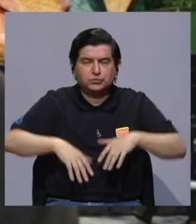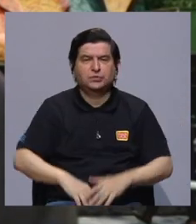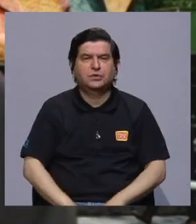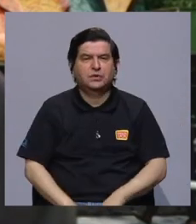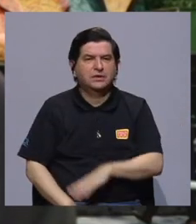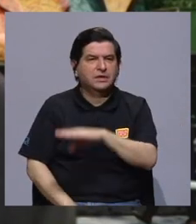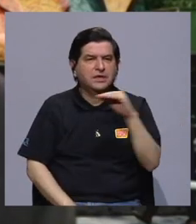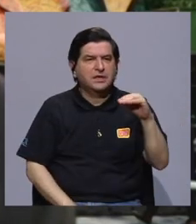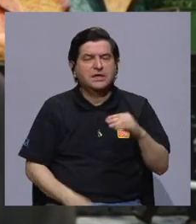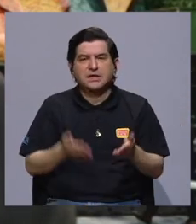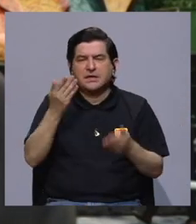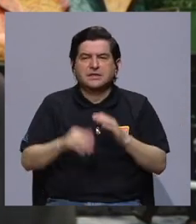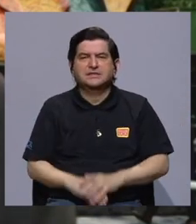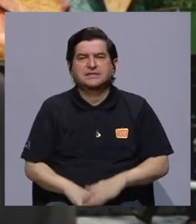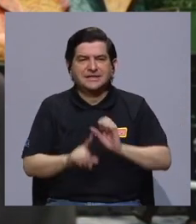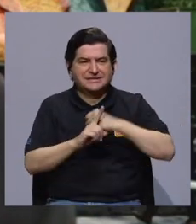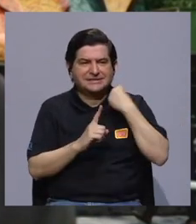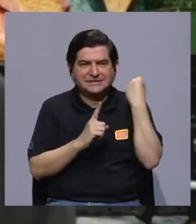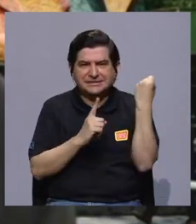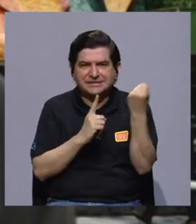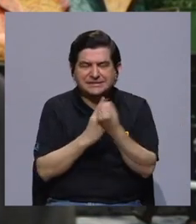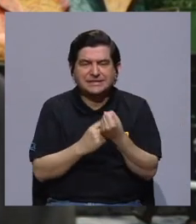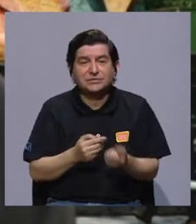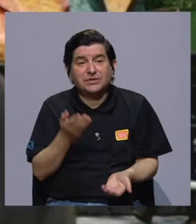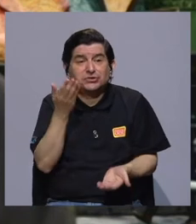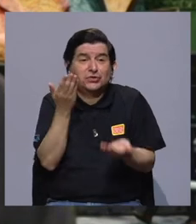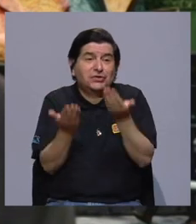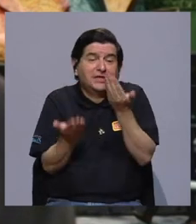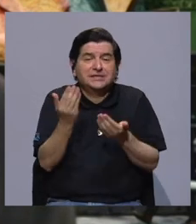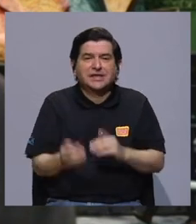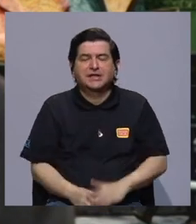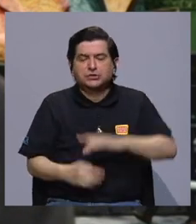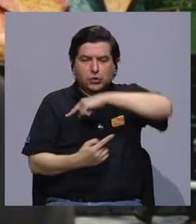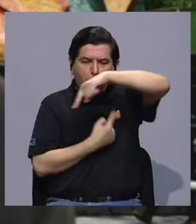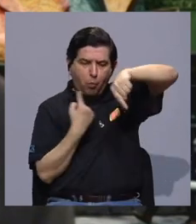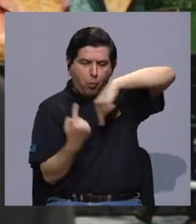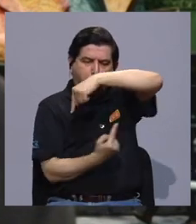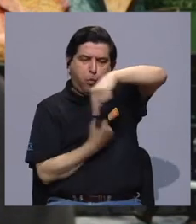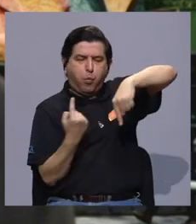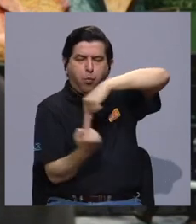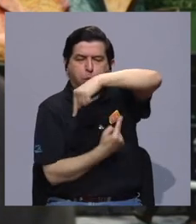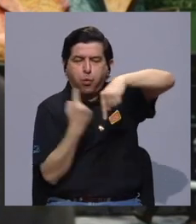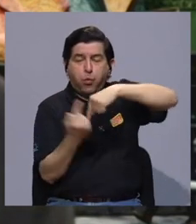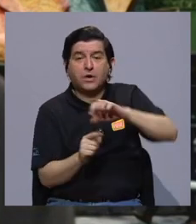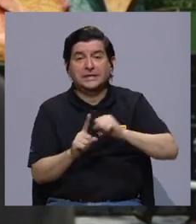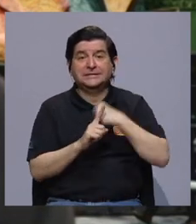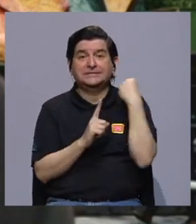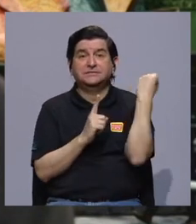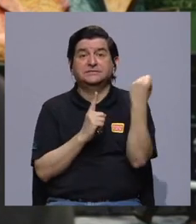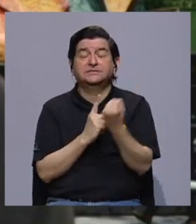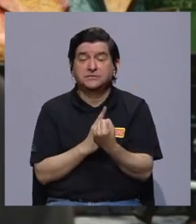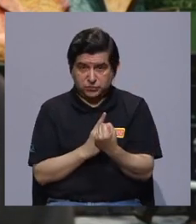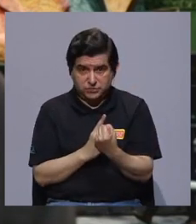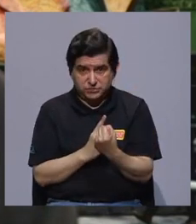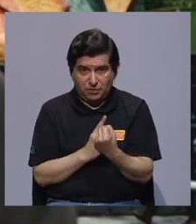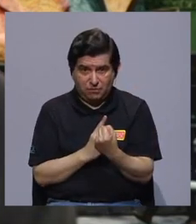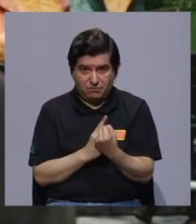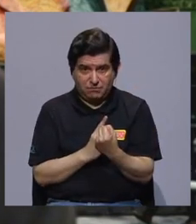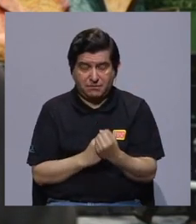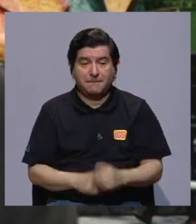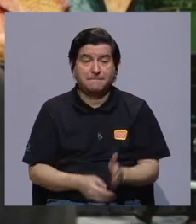depresiones, alrededor de posibles huracanes. Y eso, pues, es un escenario,